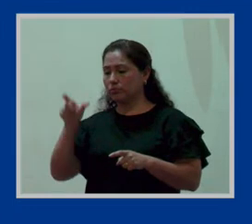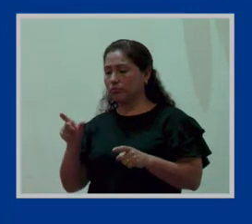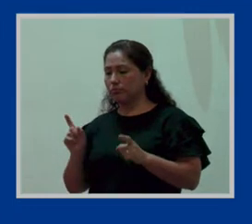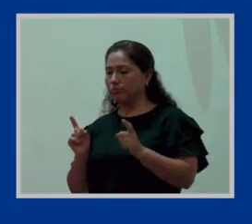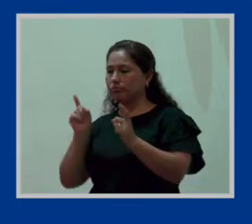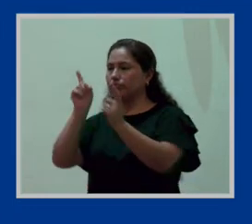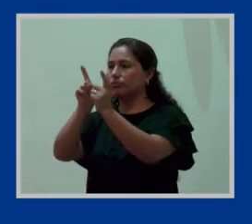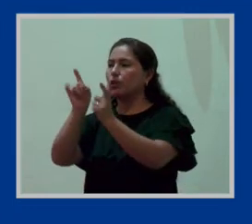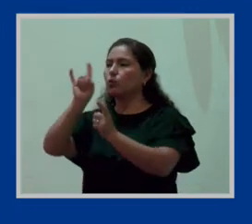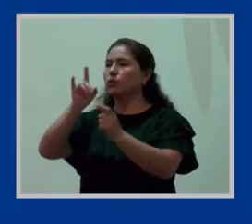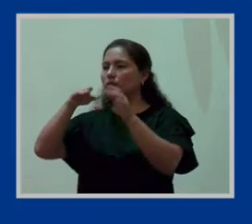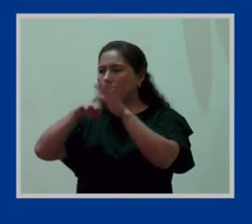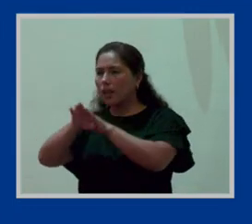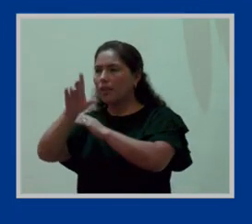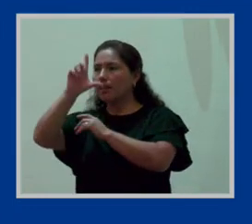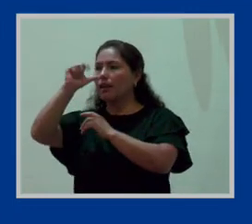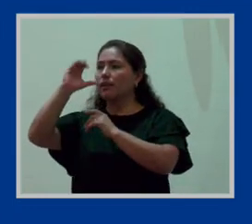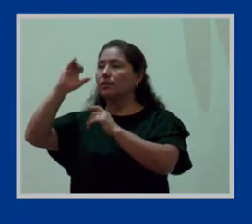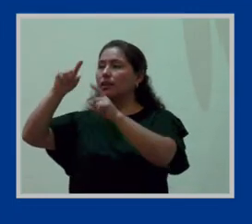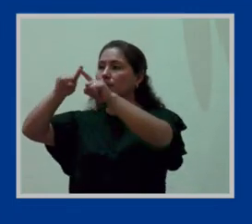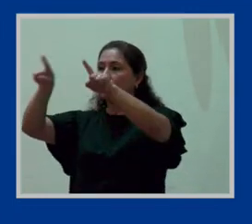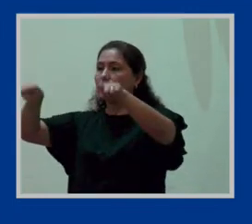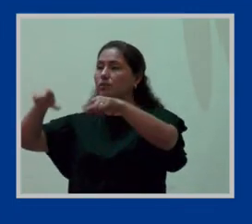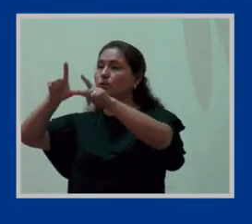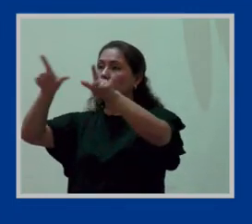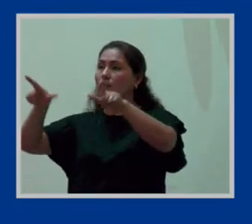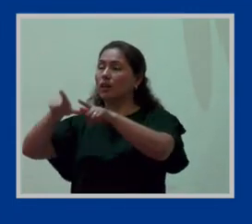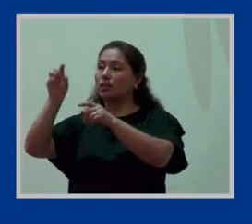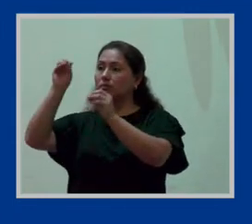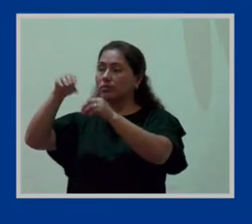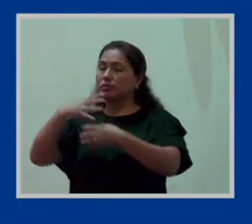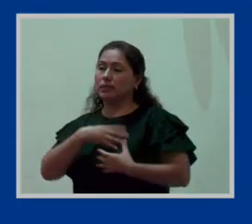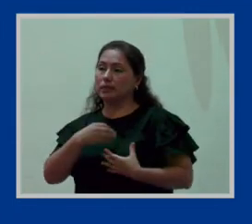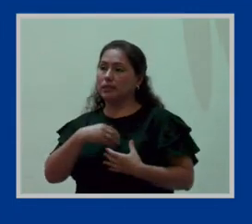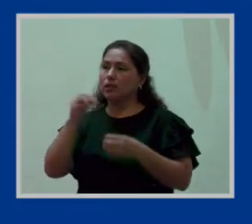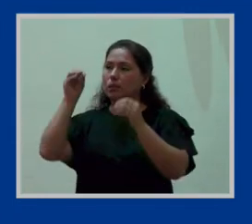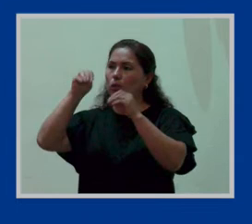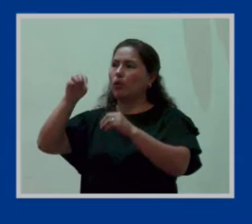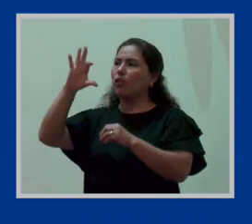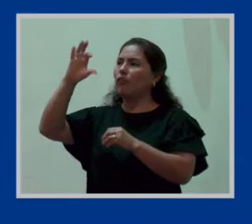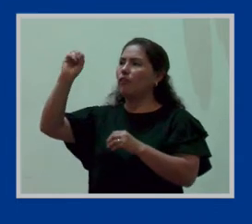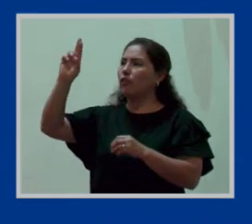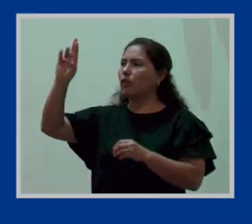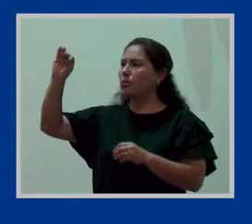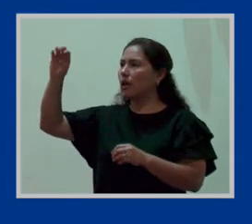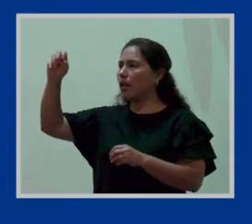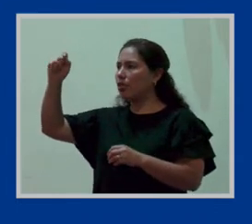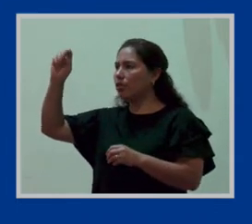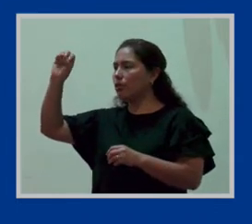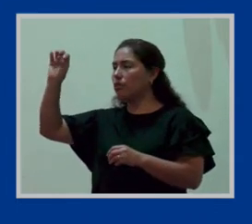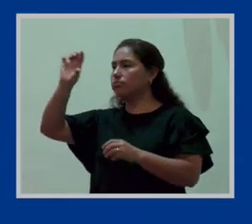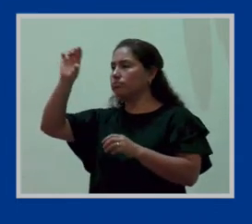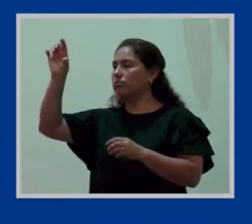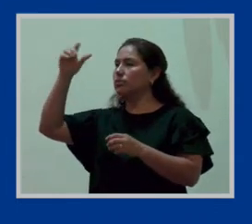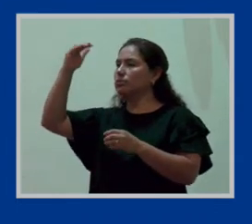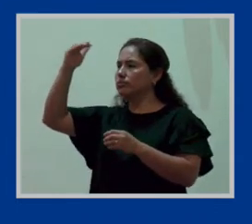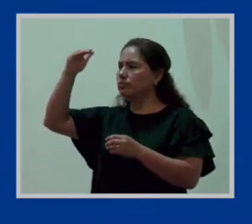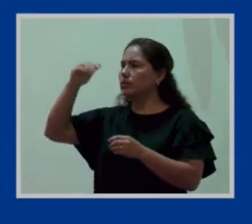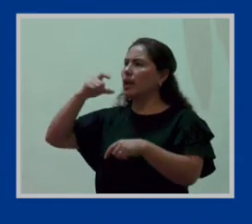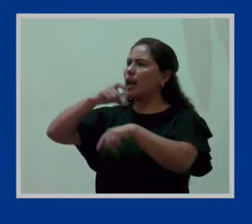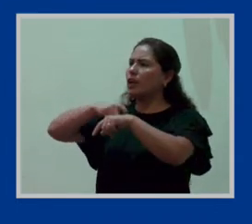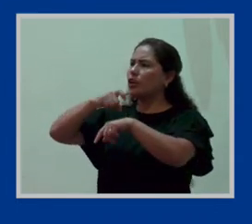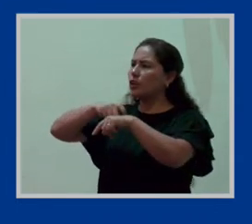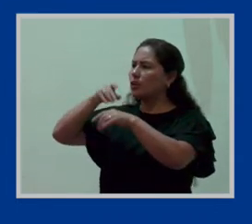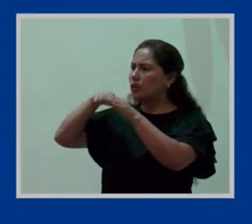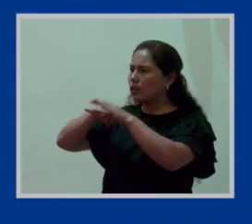utilizar el lactario lo primero que va a poner ahí y va a ver usted el formato es el nombre el área ¿no? a qué hora ingresó